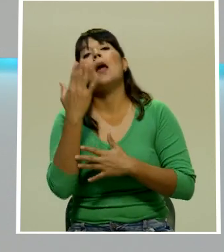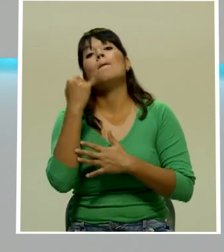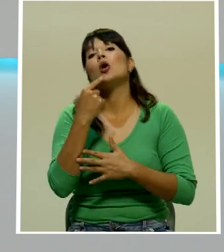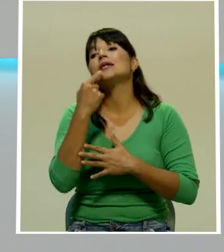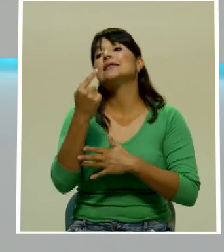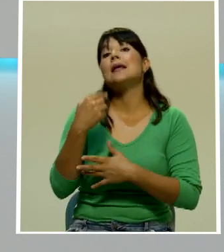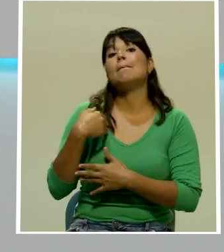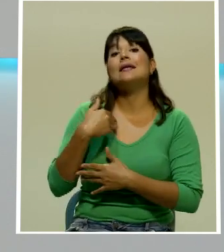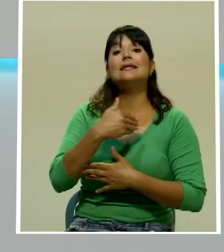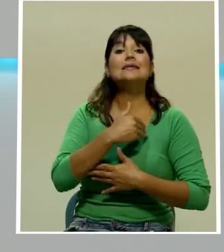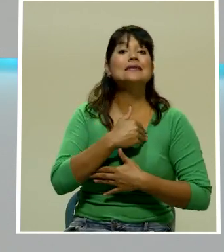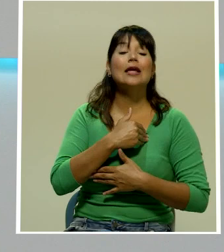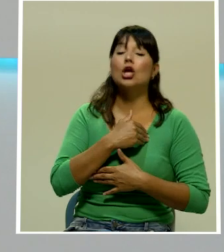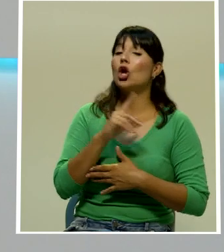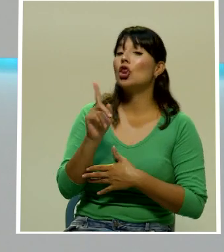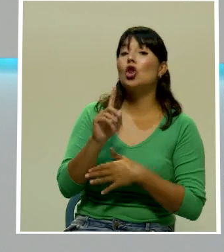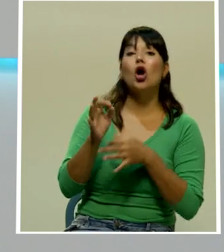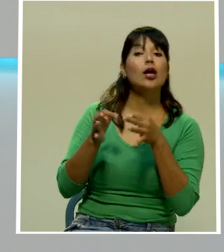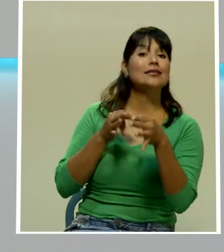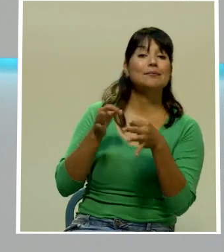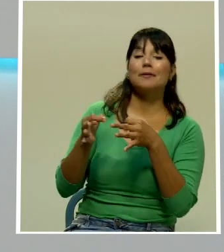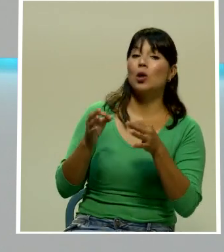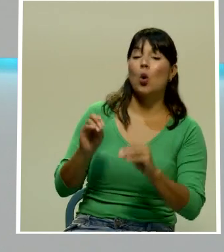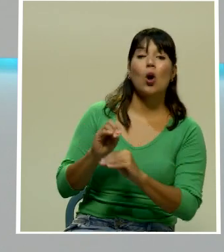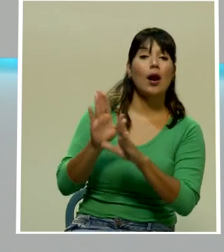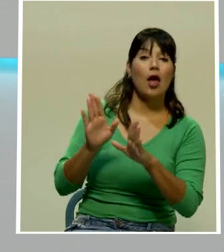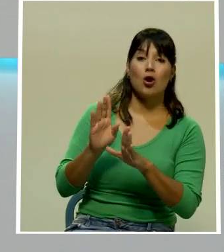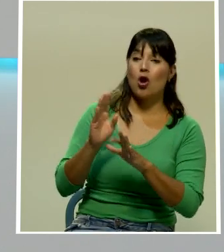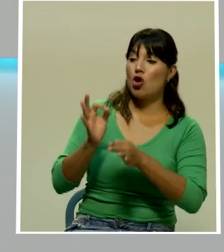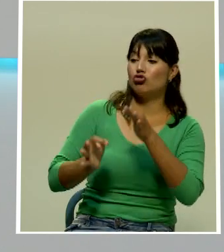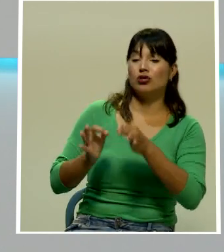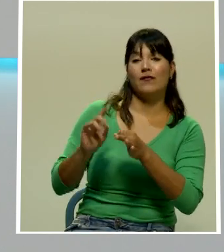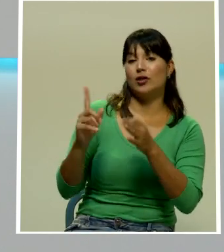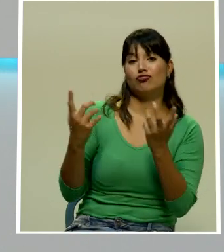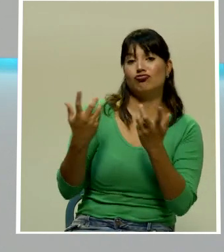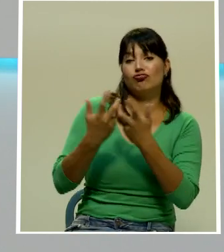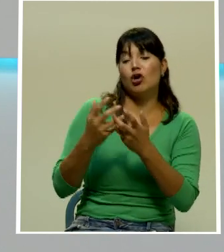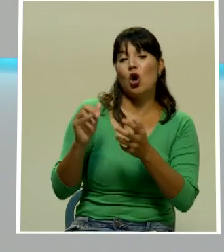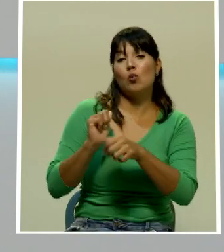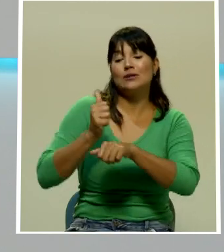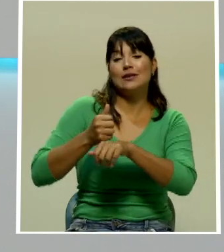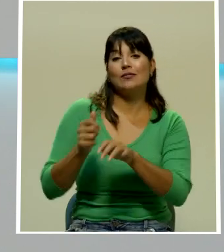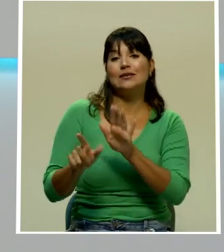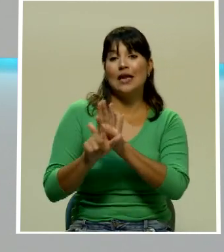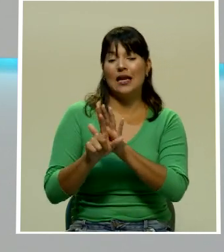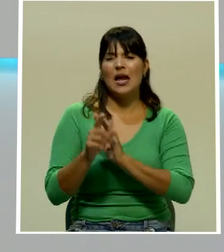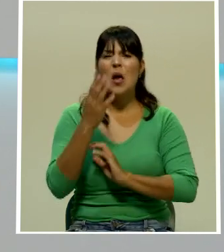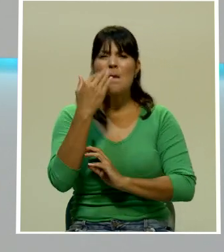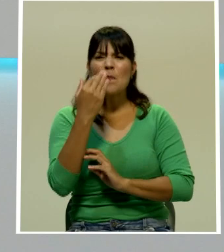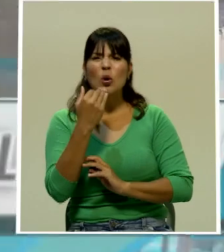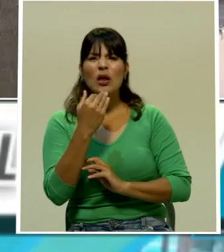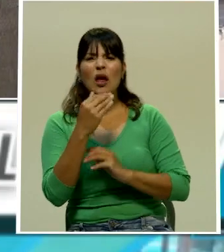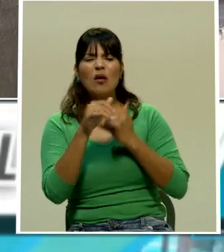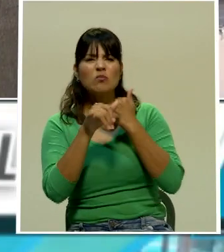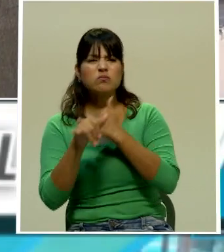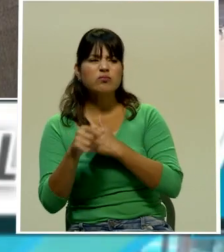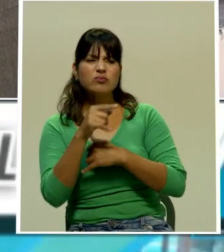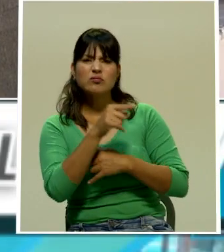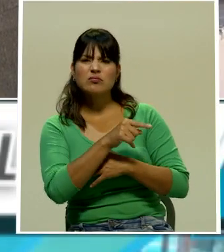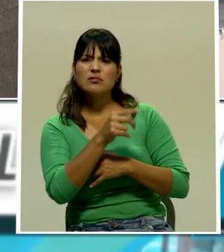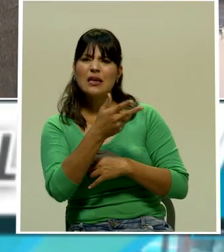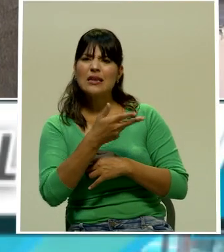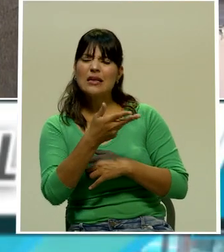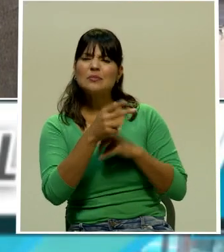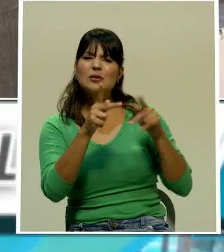por los presuntos delitos de instigación pública y obstrucción de vía pública. Periodista Andrés